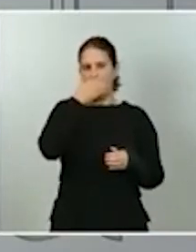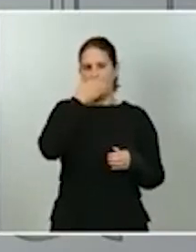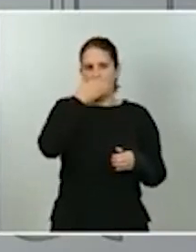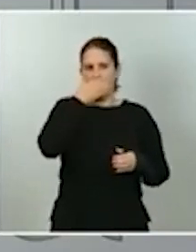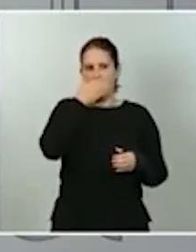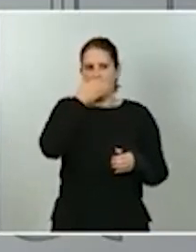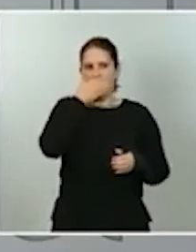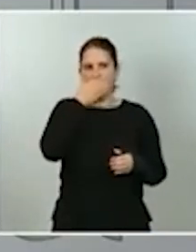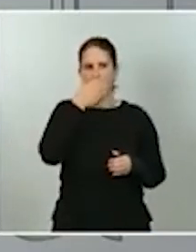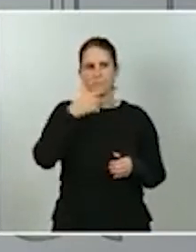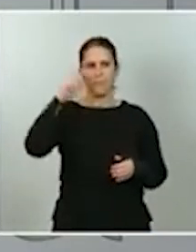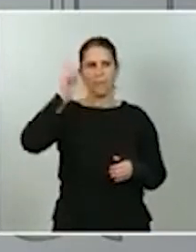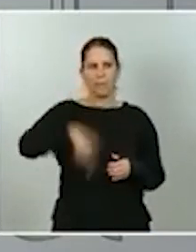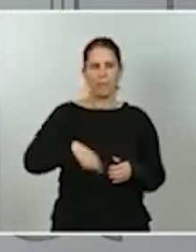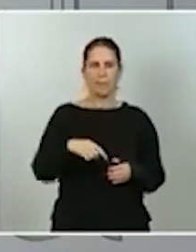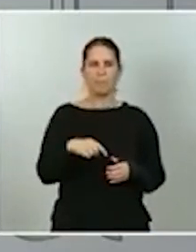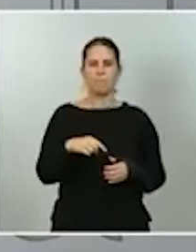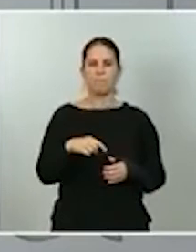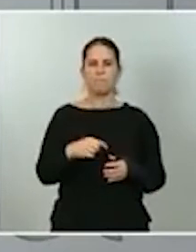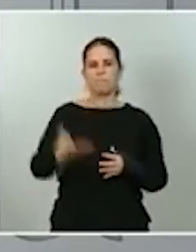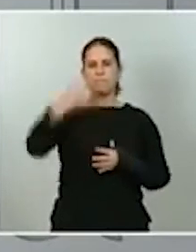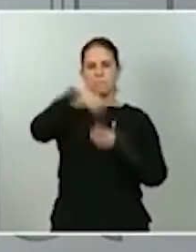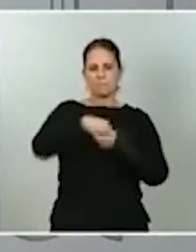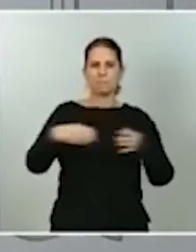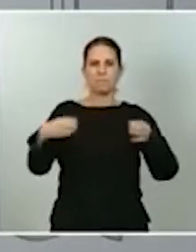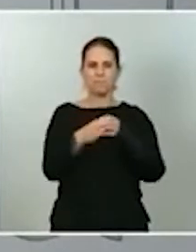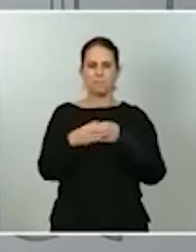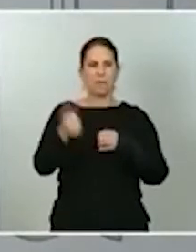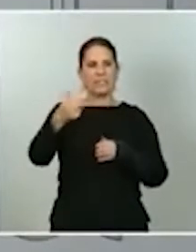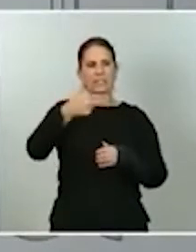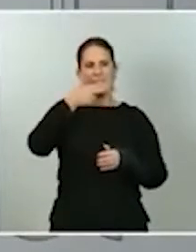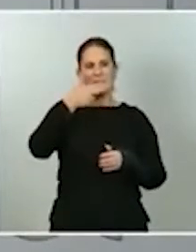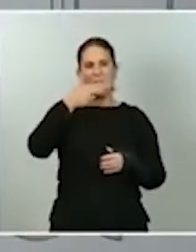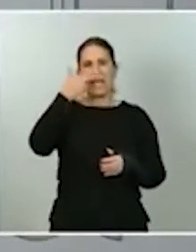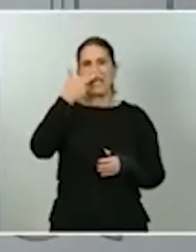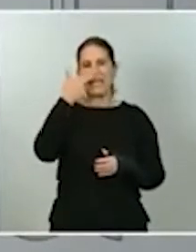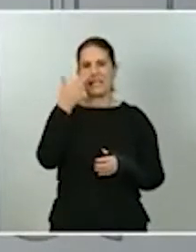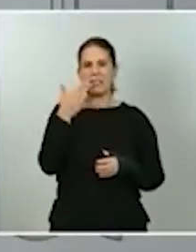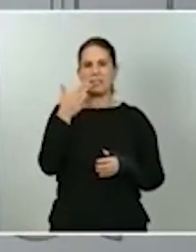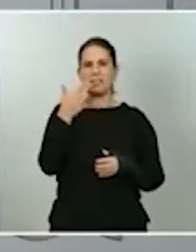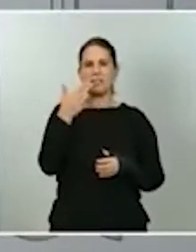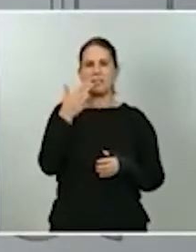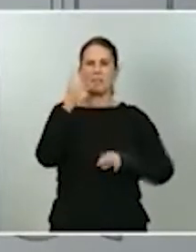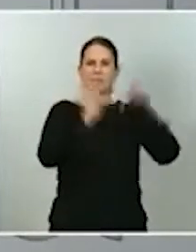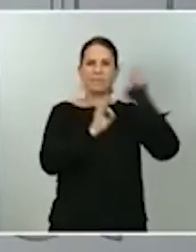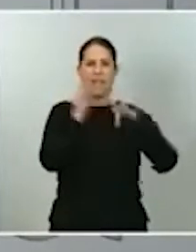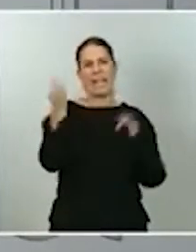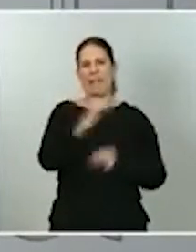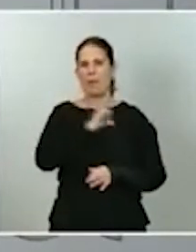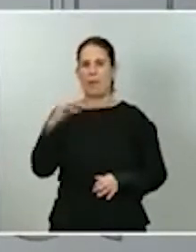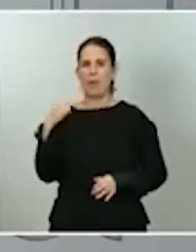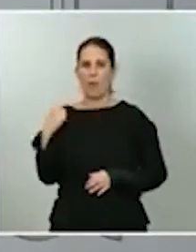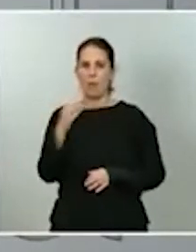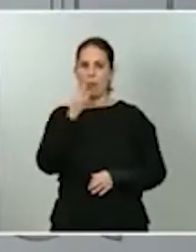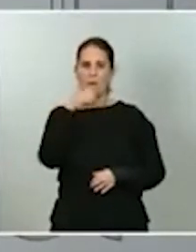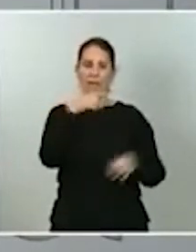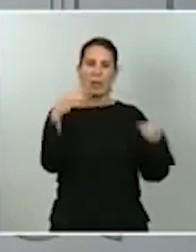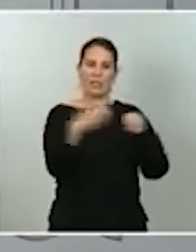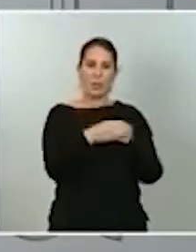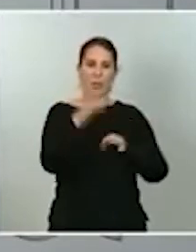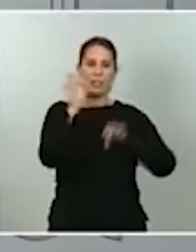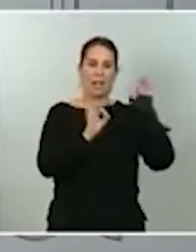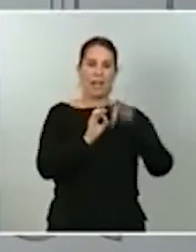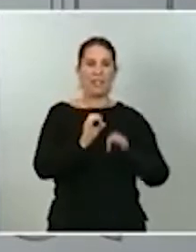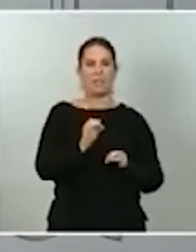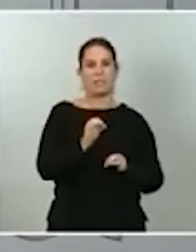colectivos, digamos, con mayor interés que los planes individuales, por ser planes que se aportan en gran parte por parte de los propios